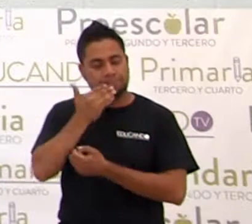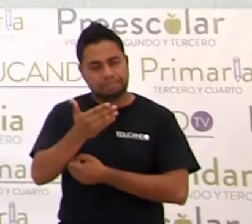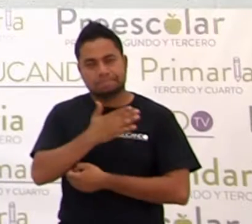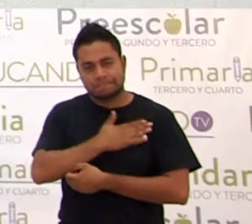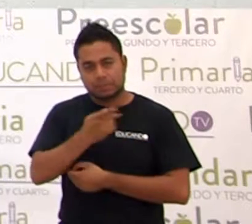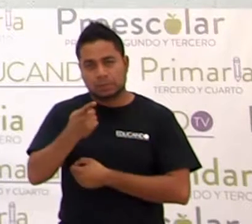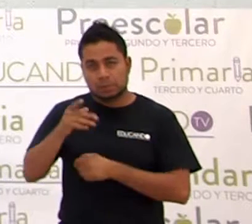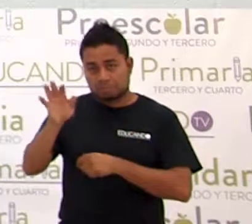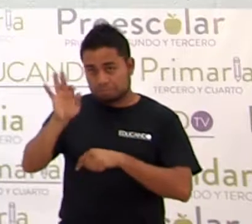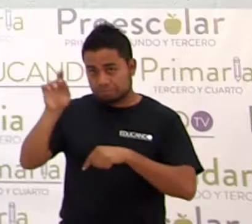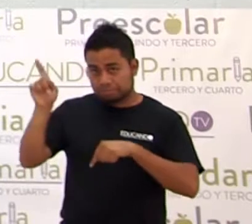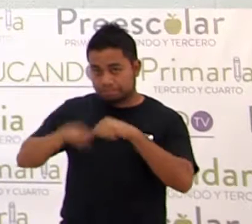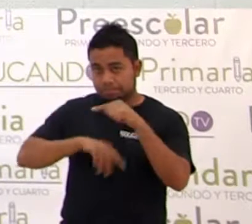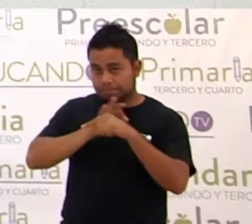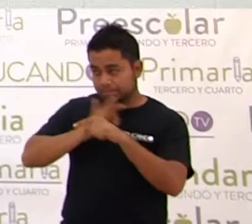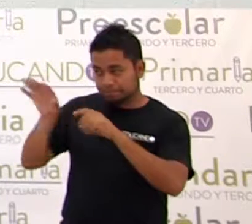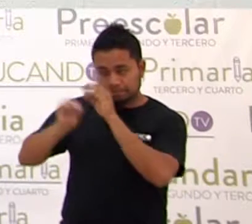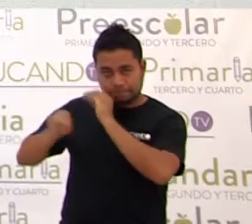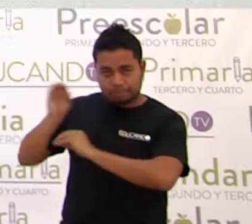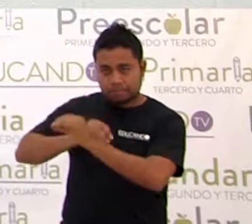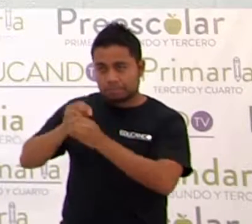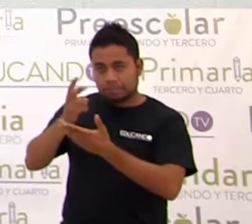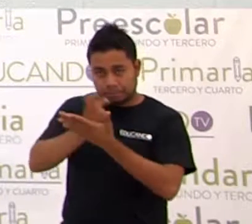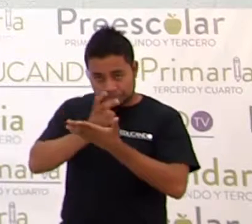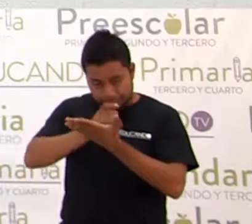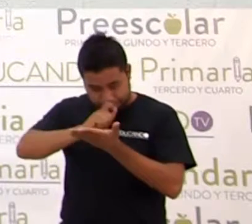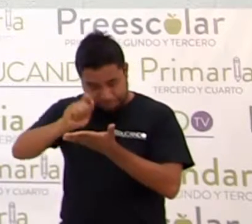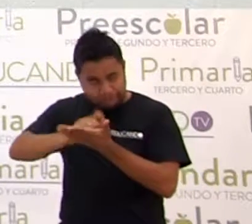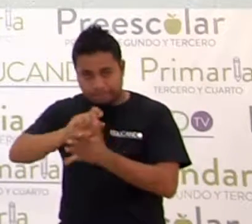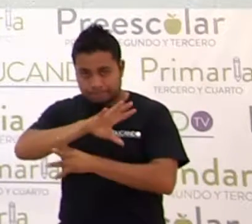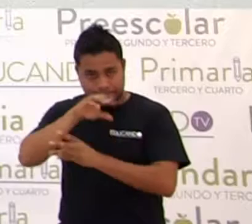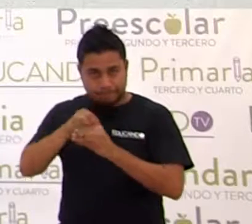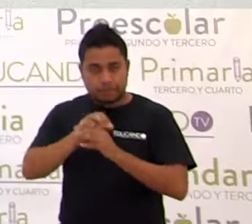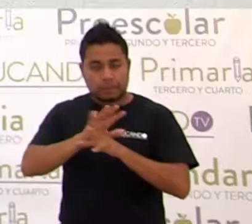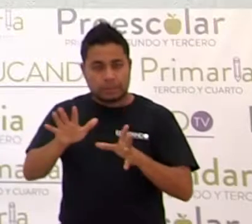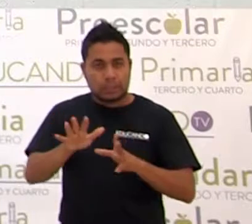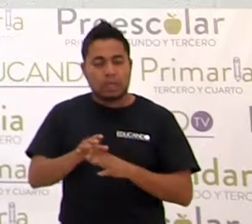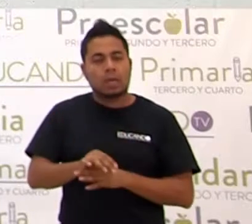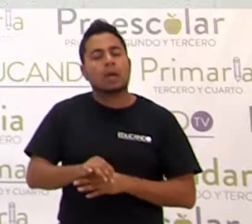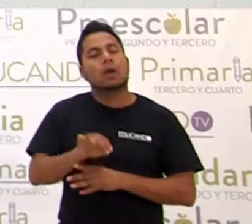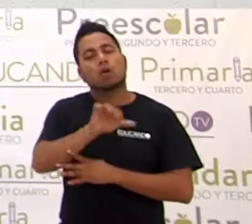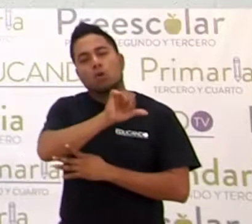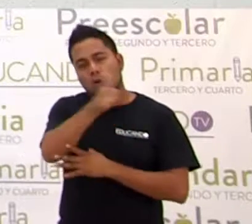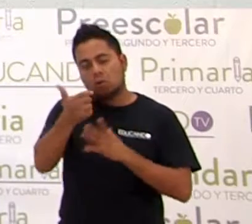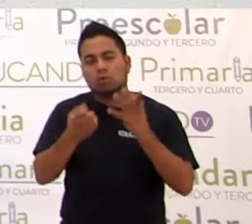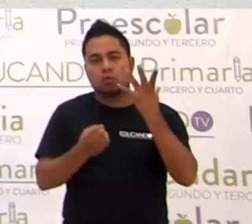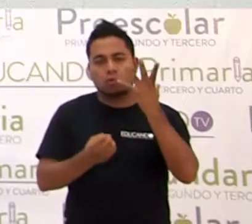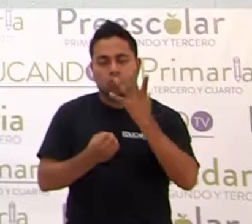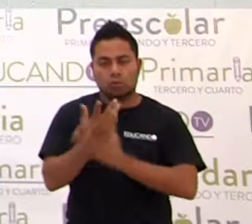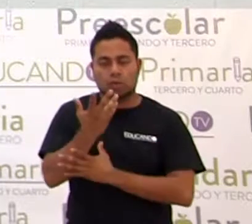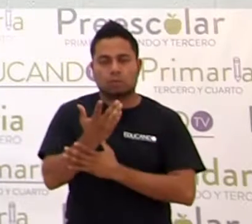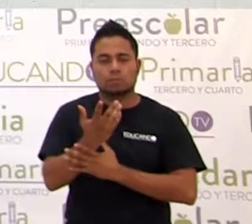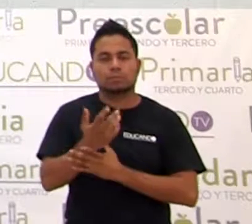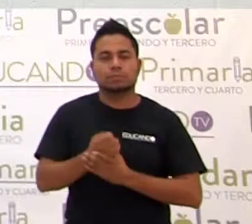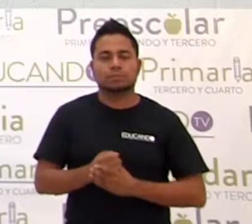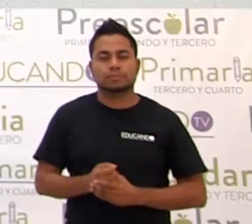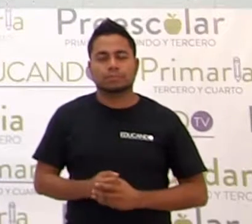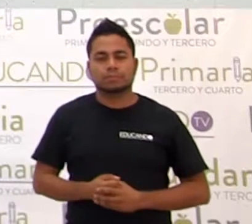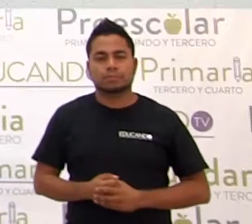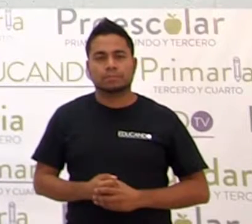¿Puedo quitar esto? ¿Ya tomaron nota? Bueno. Vamos a hacer otro. ¿Sí? Y después